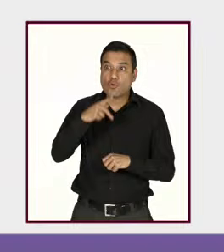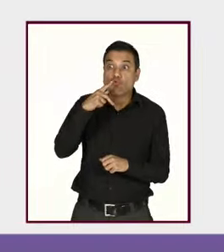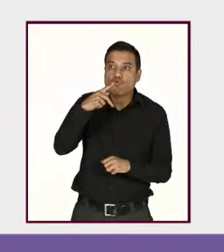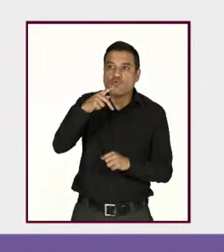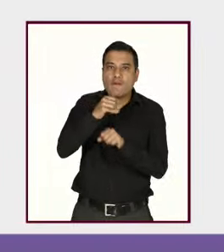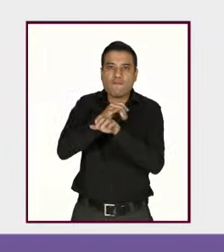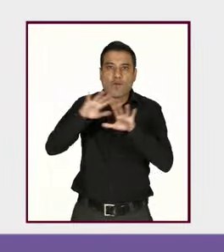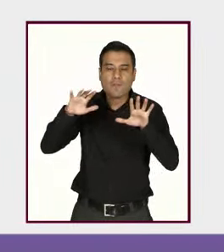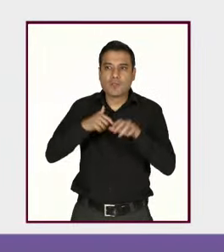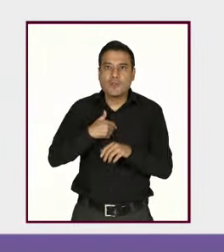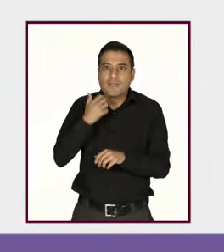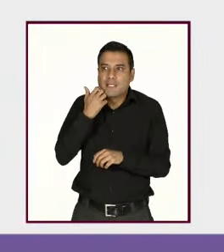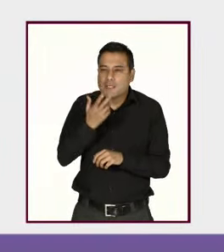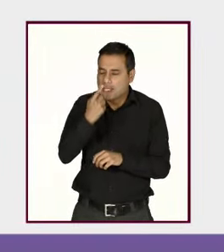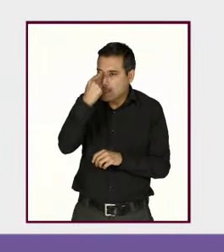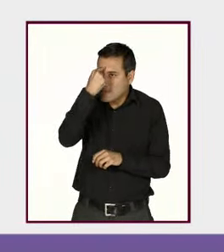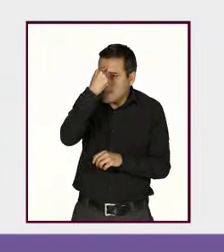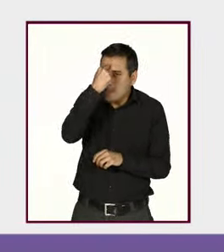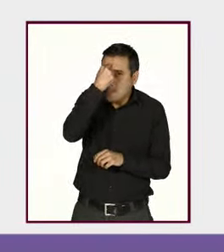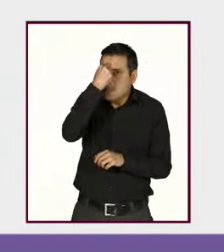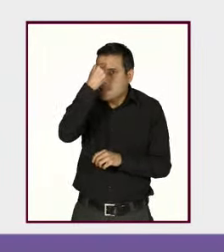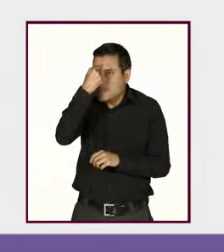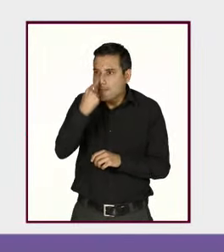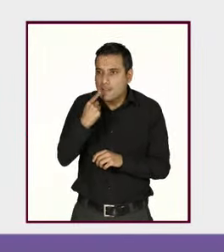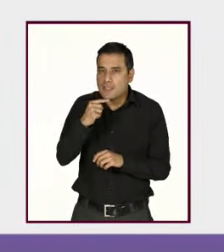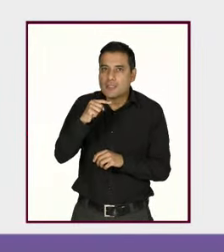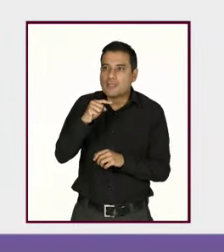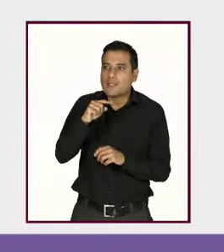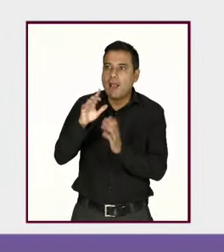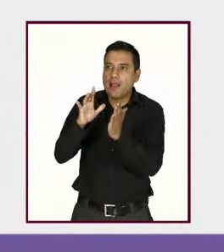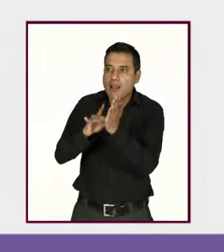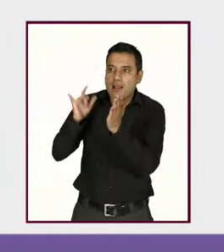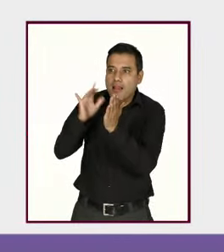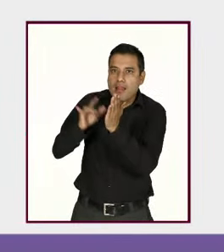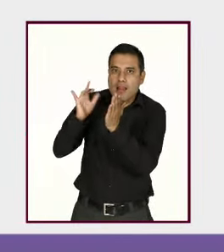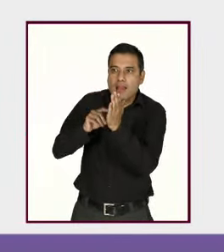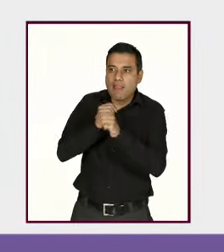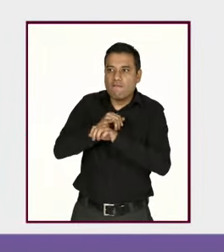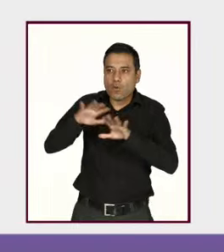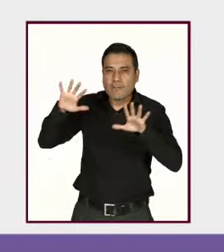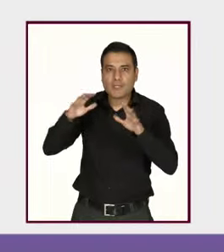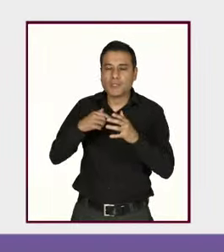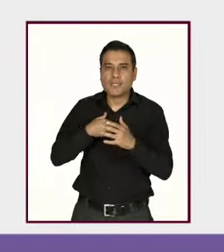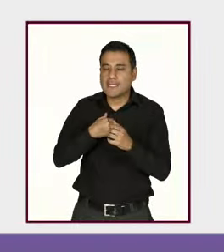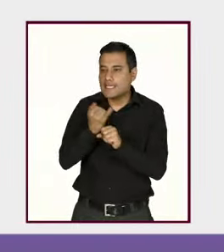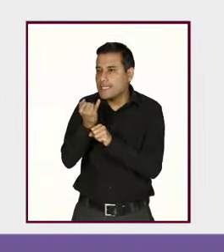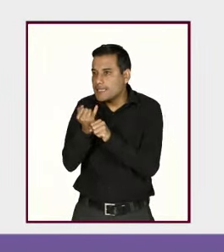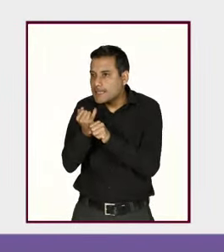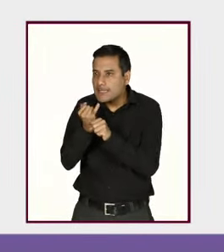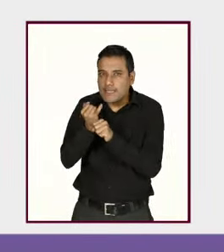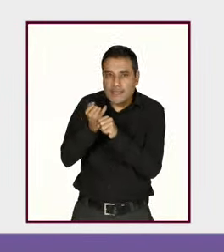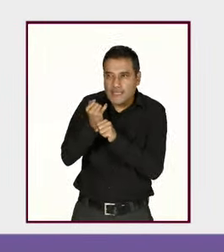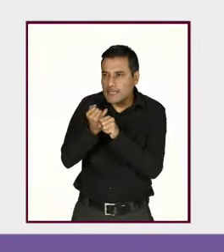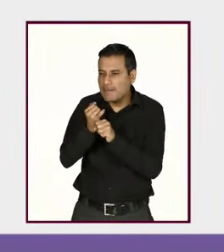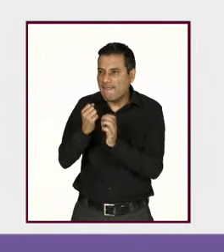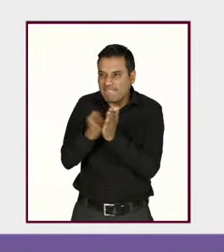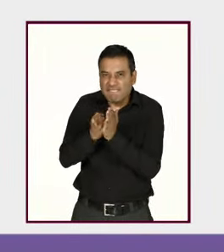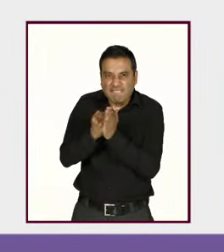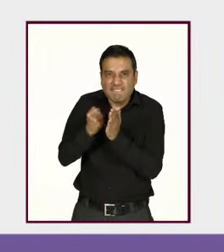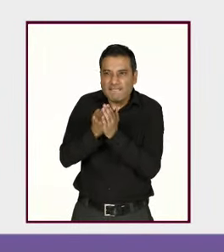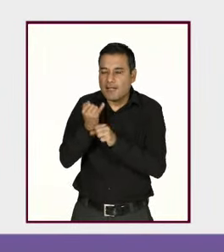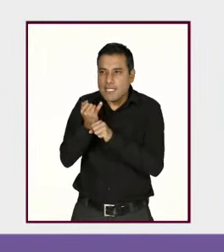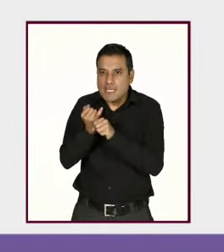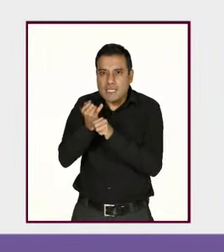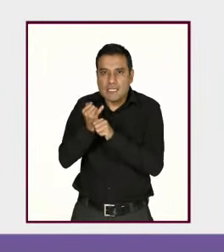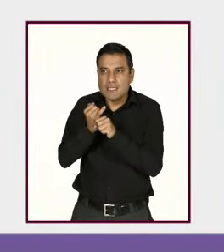otra a través de sus redes sociales o a través de sus páginas de internet. Es decir, la búsqueda insistente de información de una persona